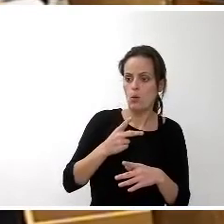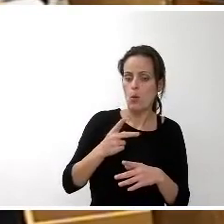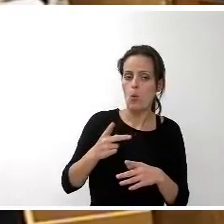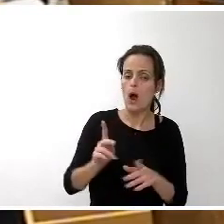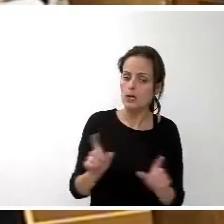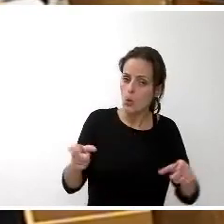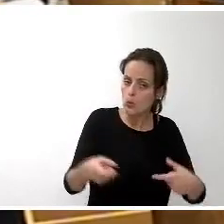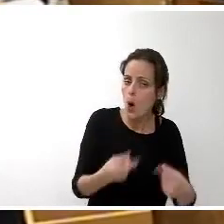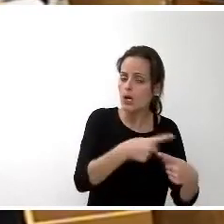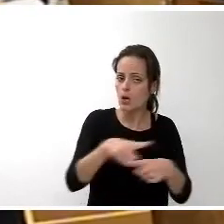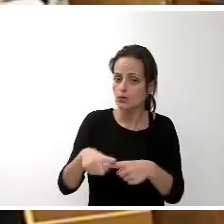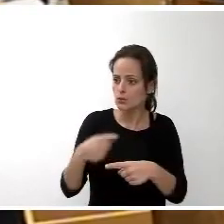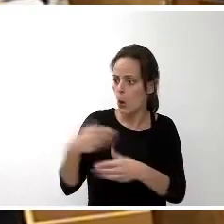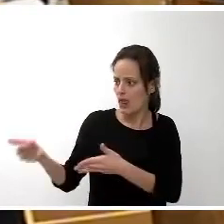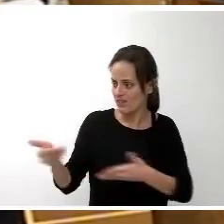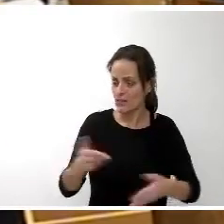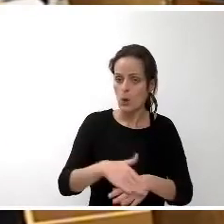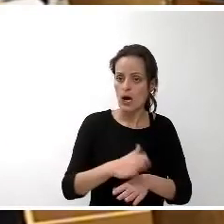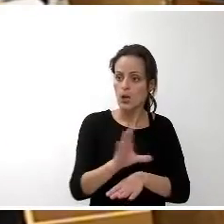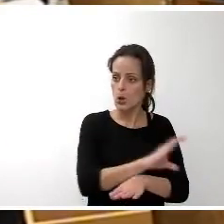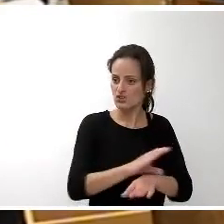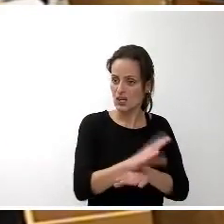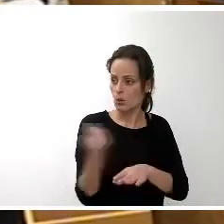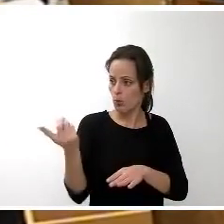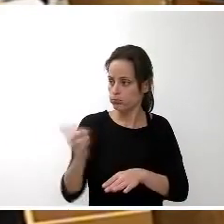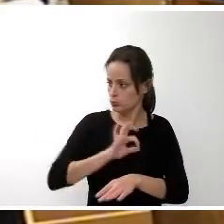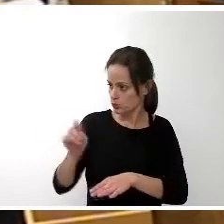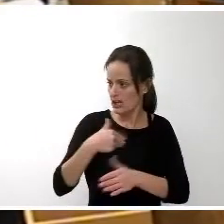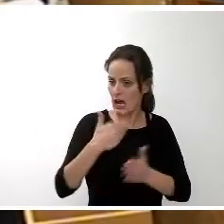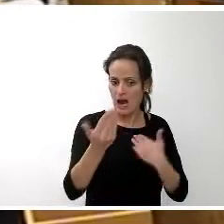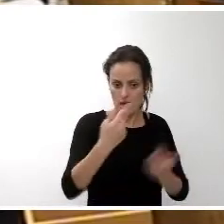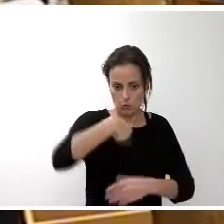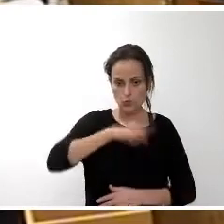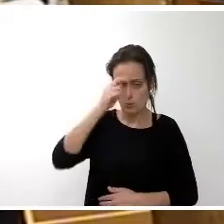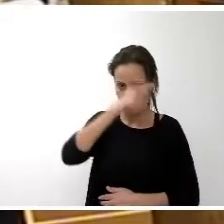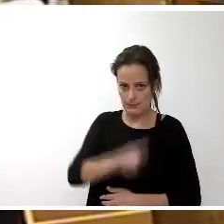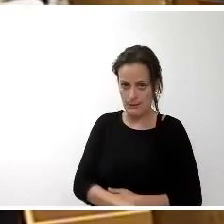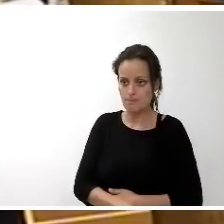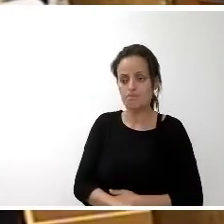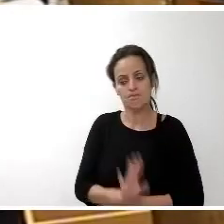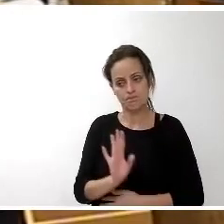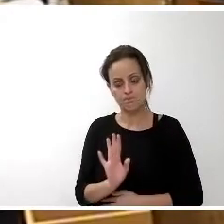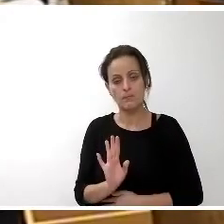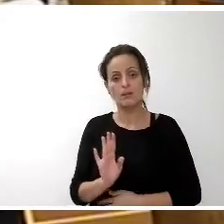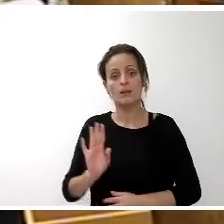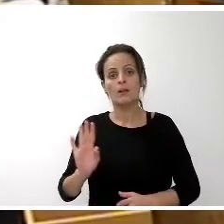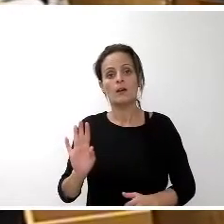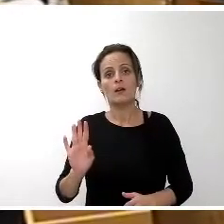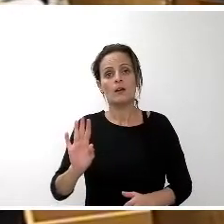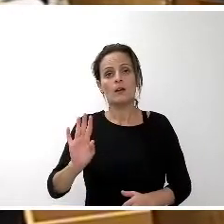el consejero pueda hablar de ese asunto que tanto le preocupa igual que a nosotros en el caso de